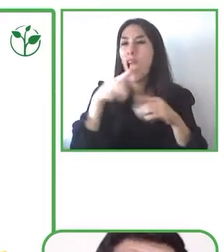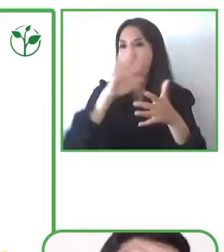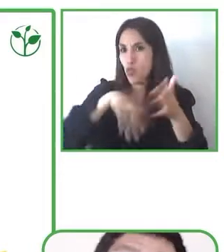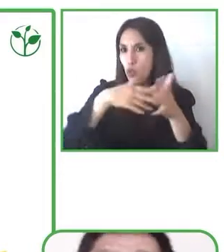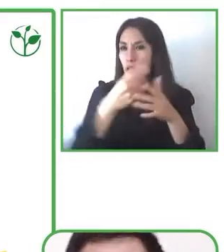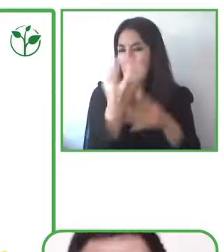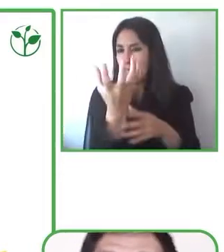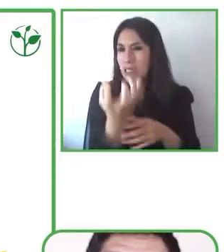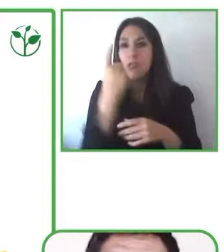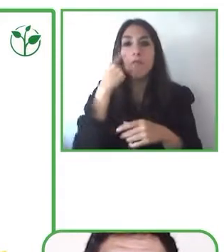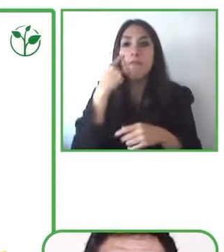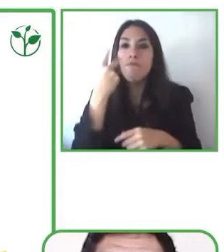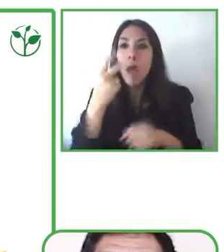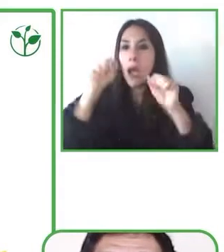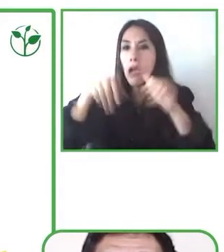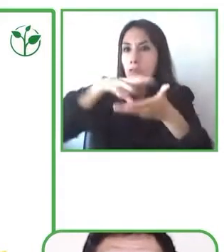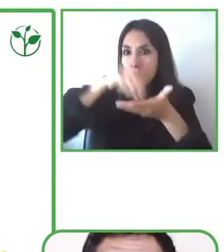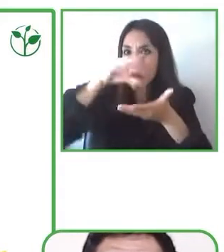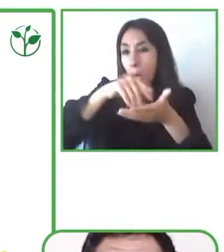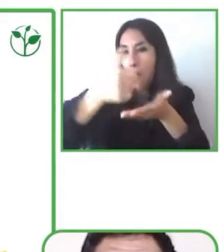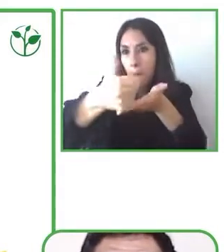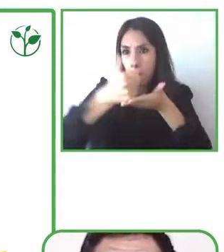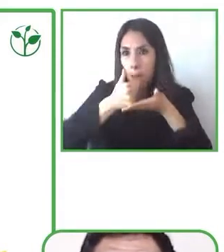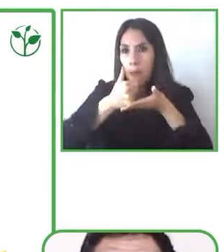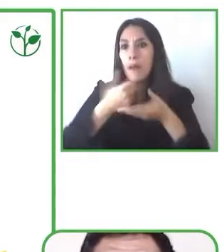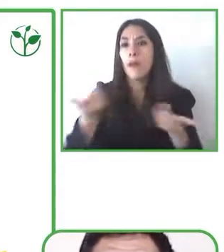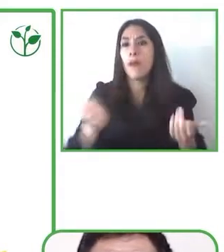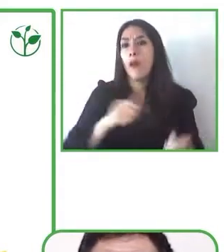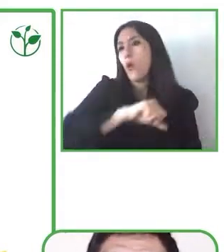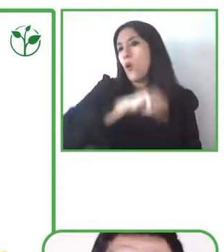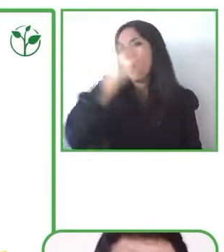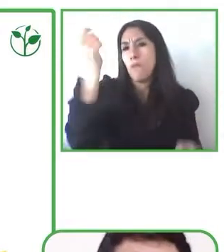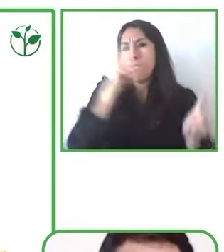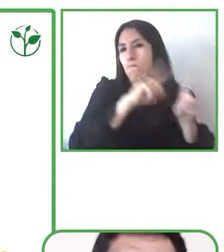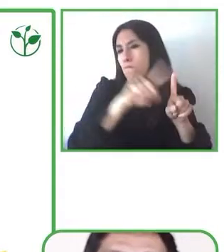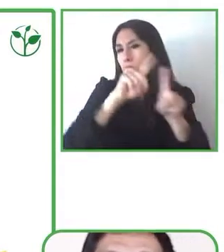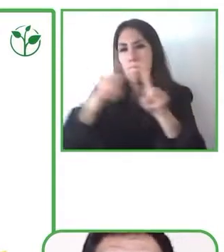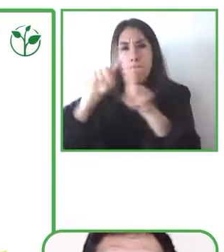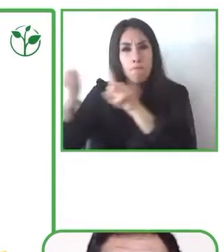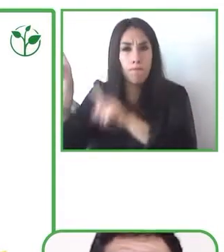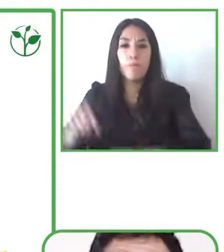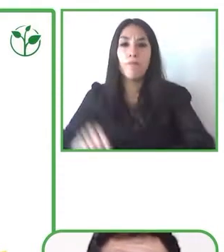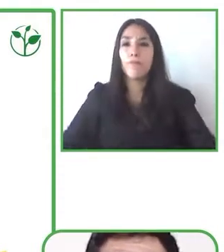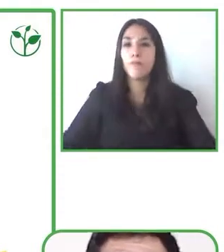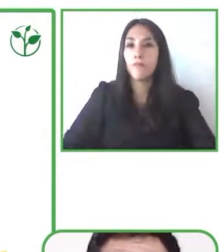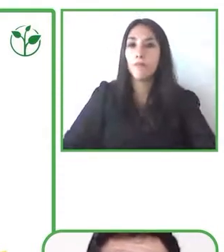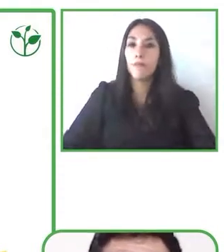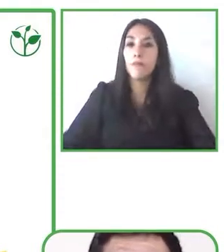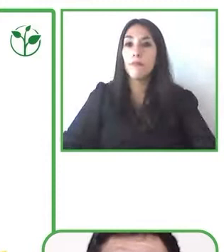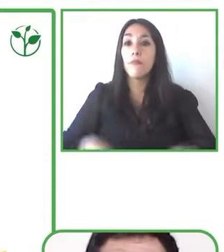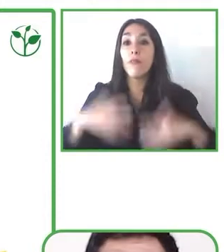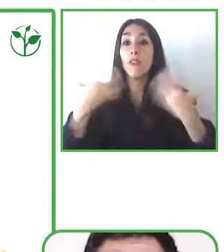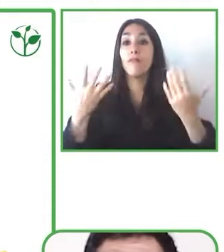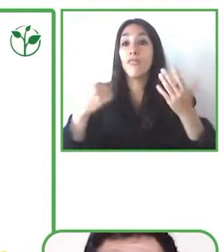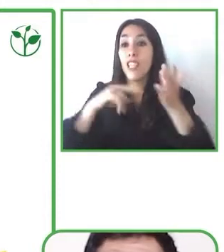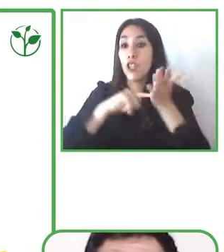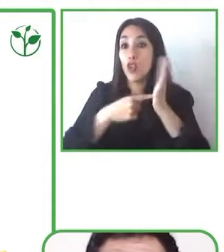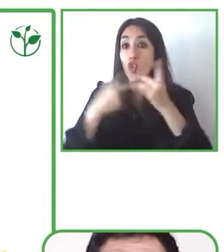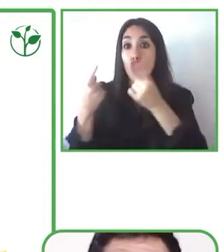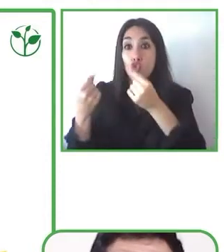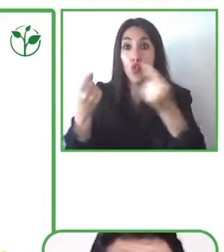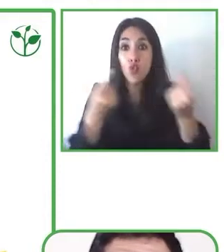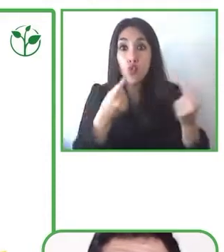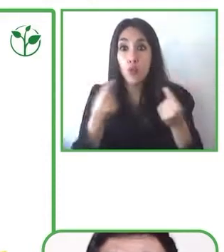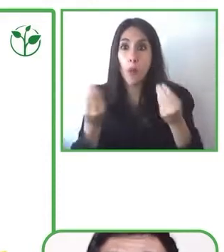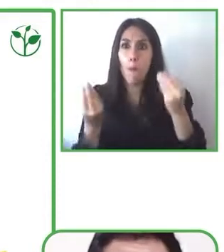poder entonces generar esta herramienta en otras idiomas. Por el momento ya tenemos la versión en inglés, la cual hemos llamado